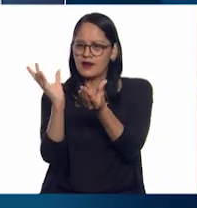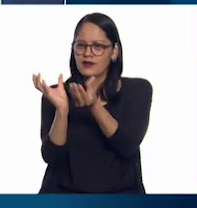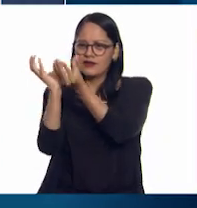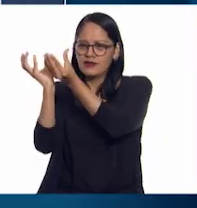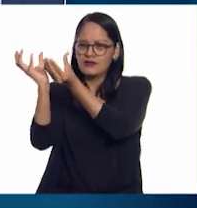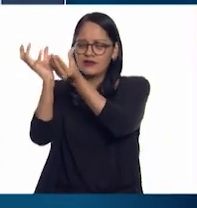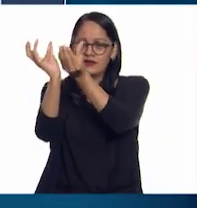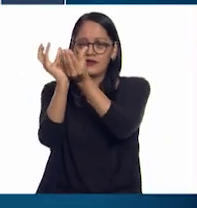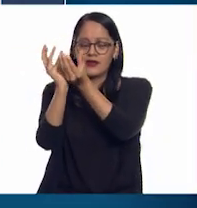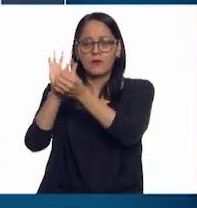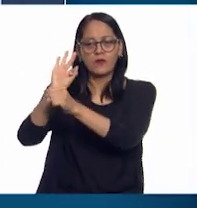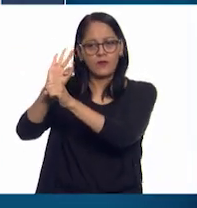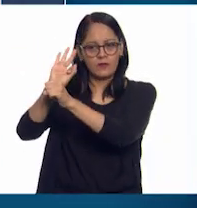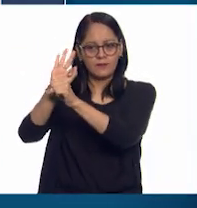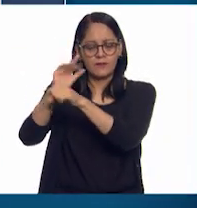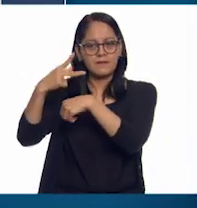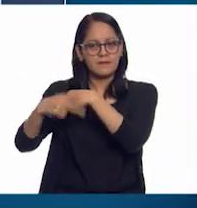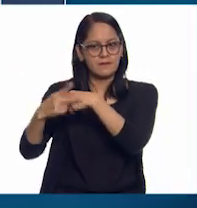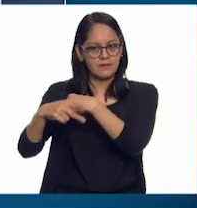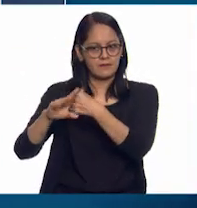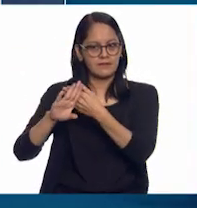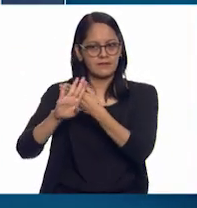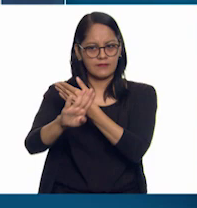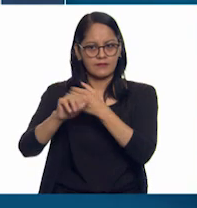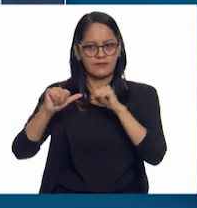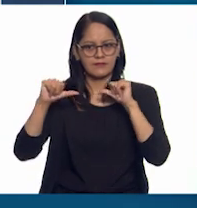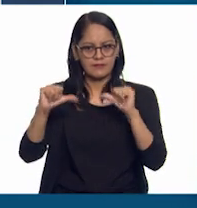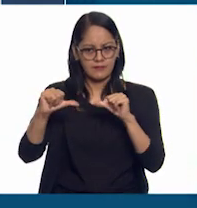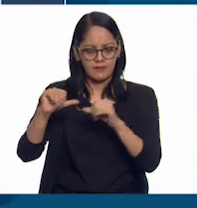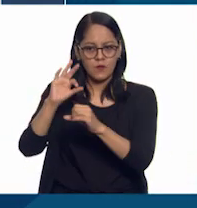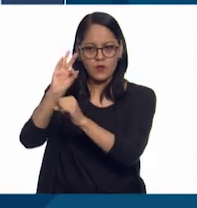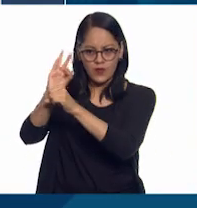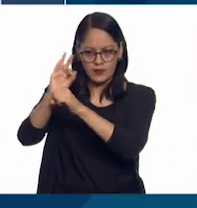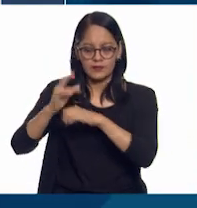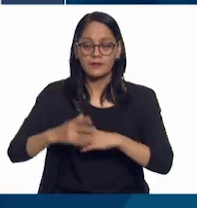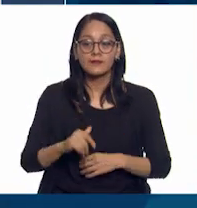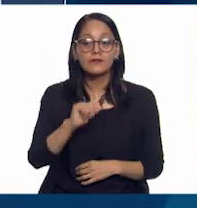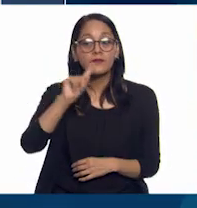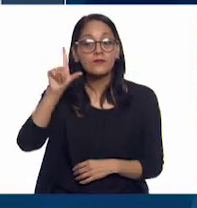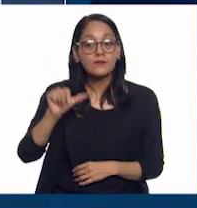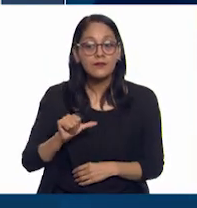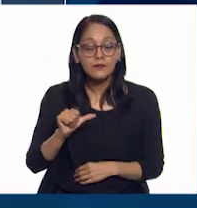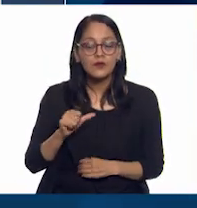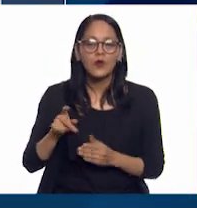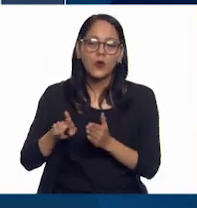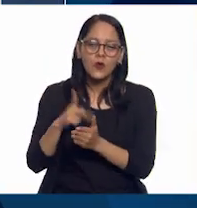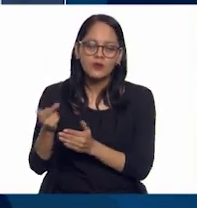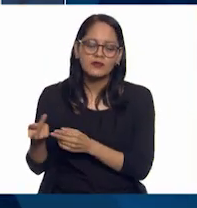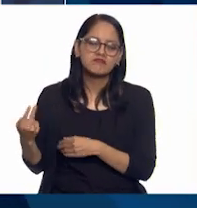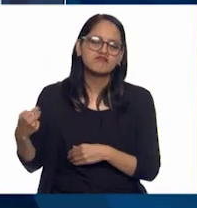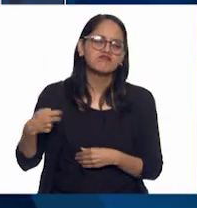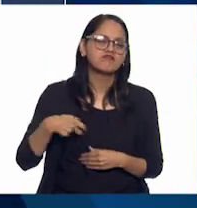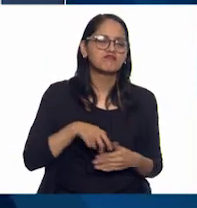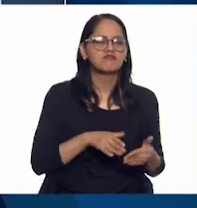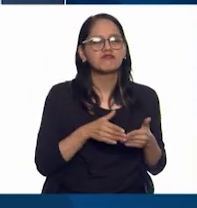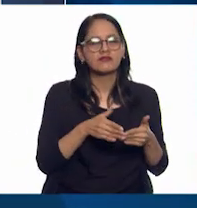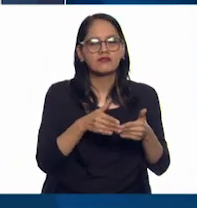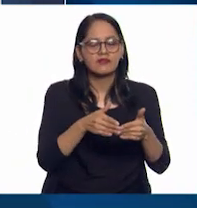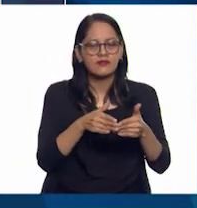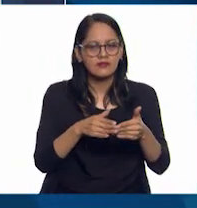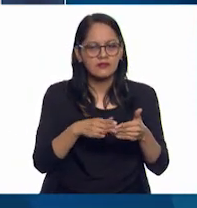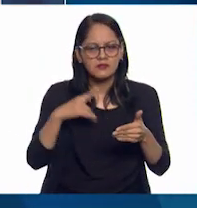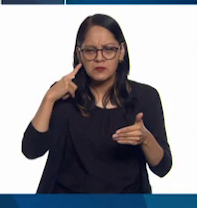todo peligro y lo dejé ahí. Pero cuando estaba de vuelta en mi barco, escuché un pequeño